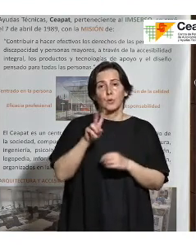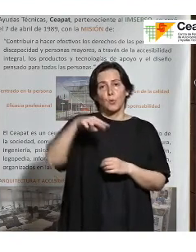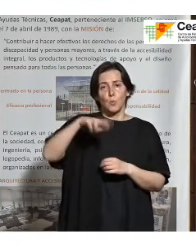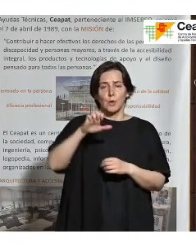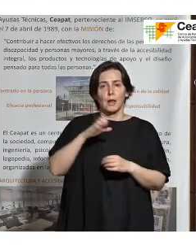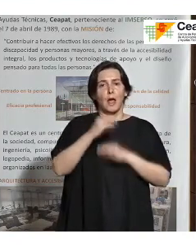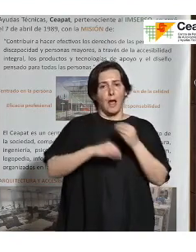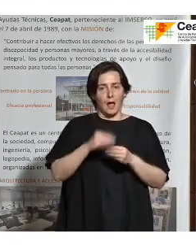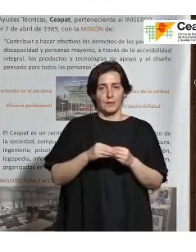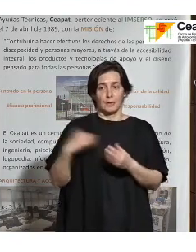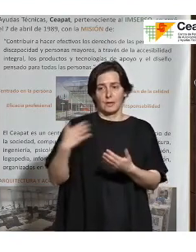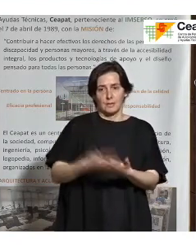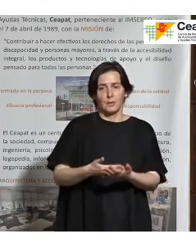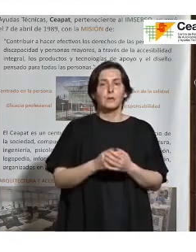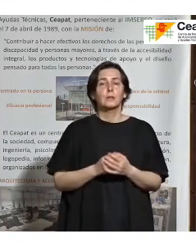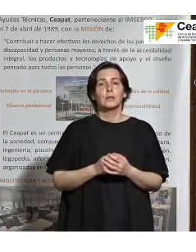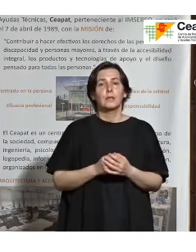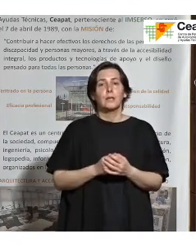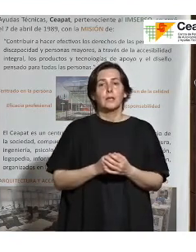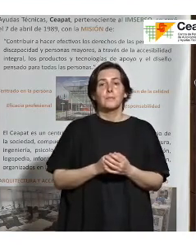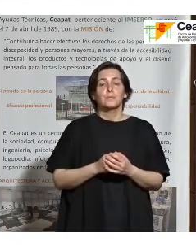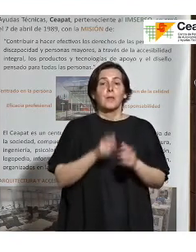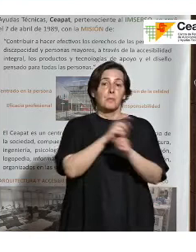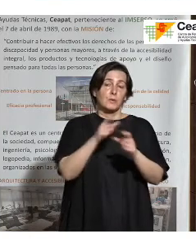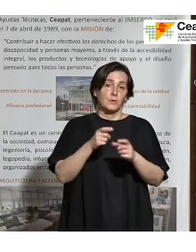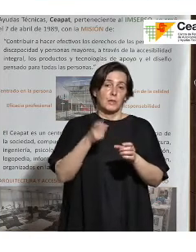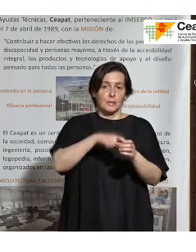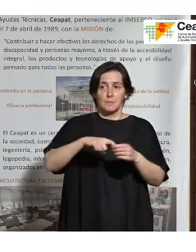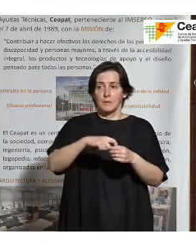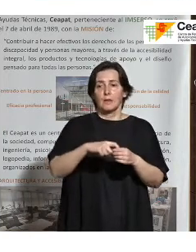y todos los agentes implicados han sido los que han constituido la mesa.